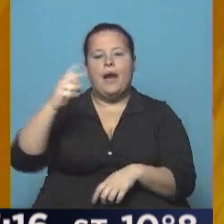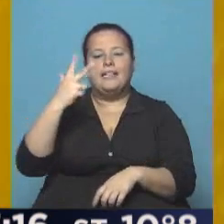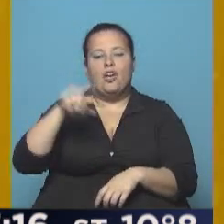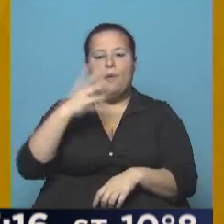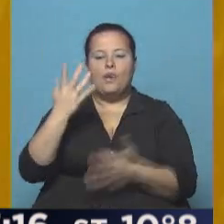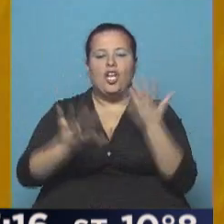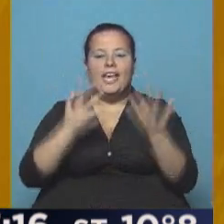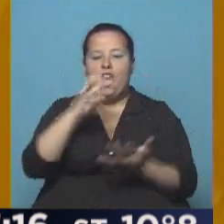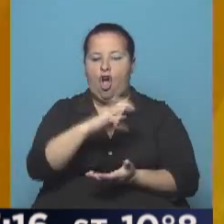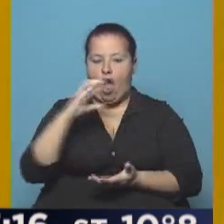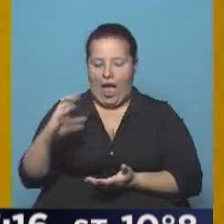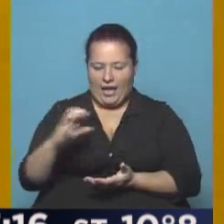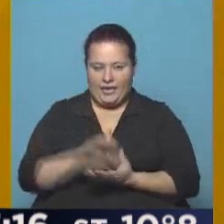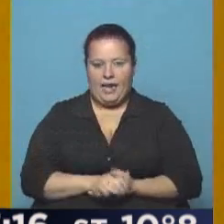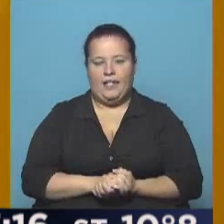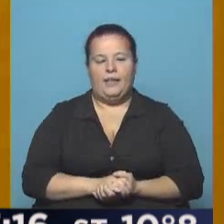.4 kilos de cocaína.